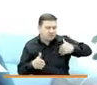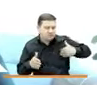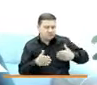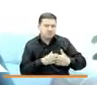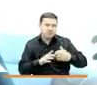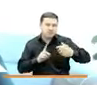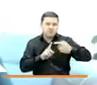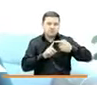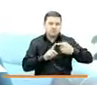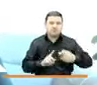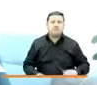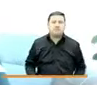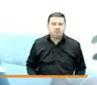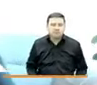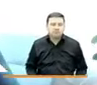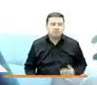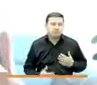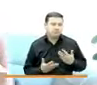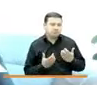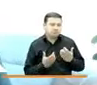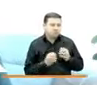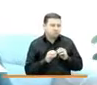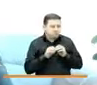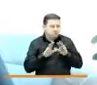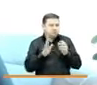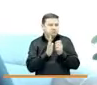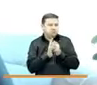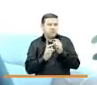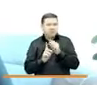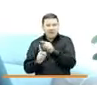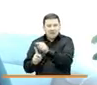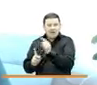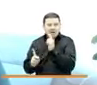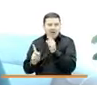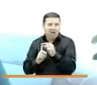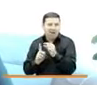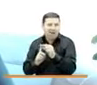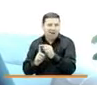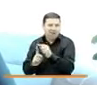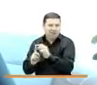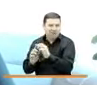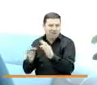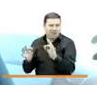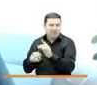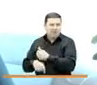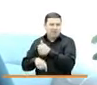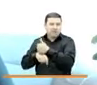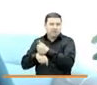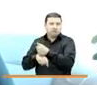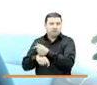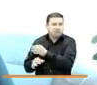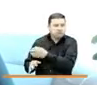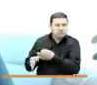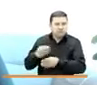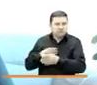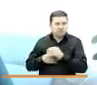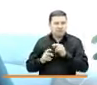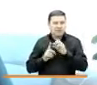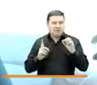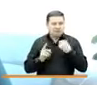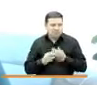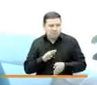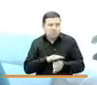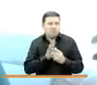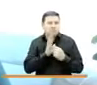instancia quisiera comentarles y retomando un poco las palabras que ha hecho nuestro director y es precisamente que